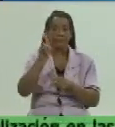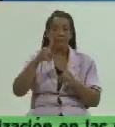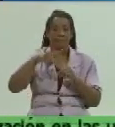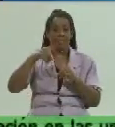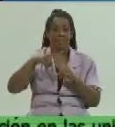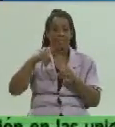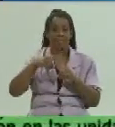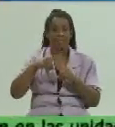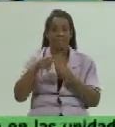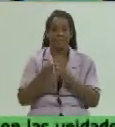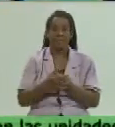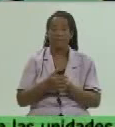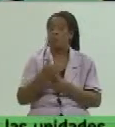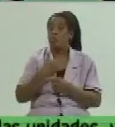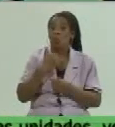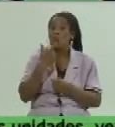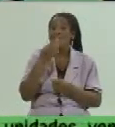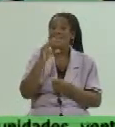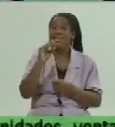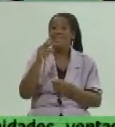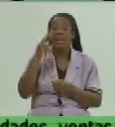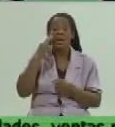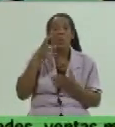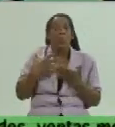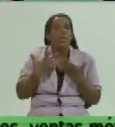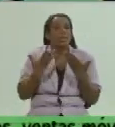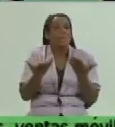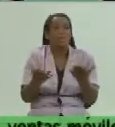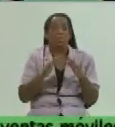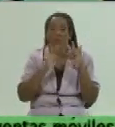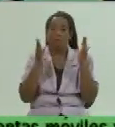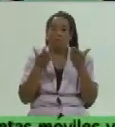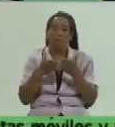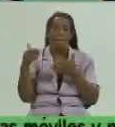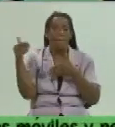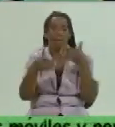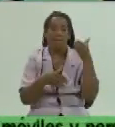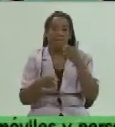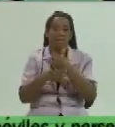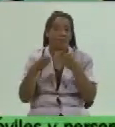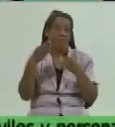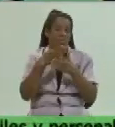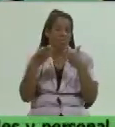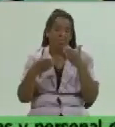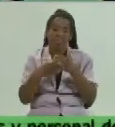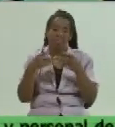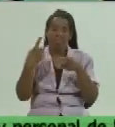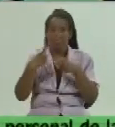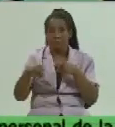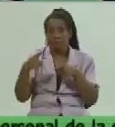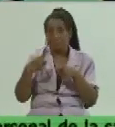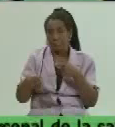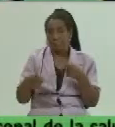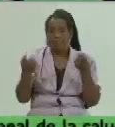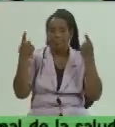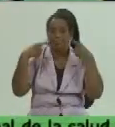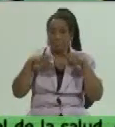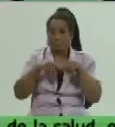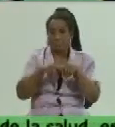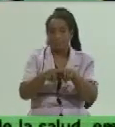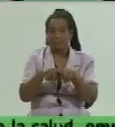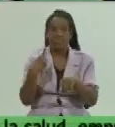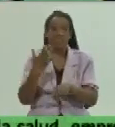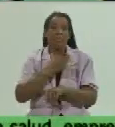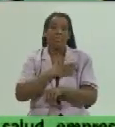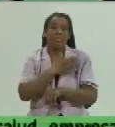doctor. Yo le decía que también el reconocimiento a todos los que participaron hicieron posible esto. Porque también en eso se unió nuestro pueblo.